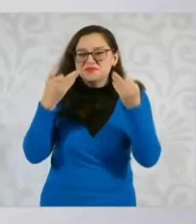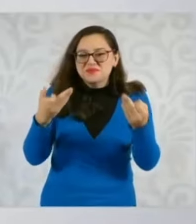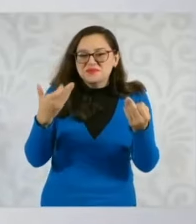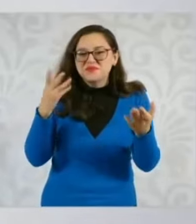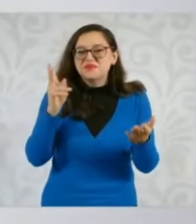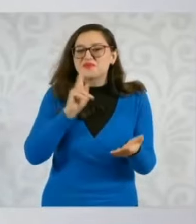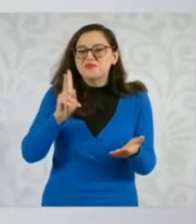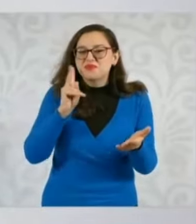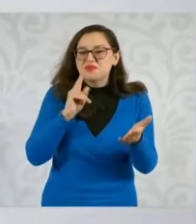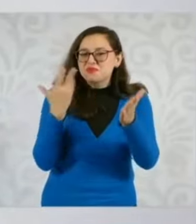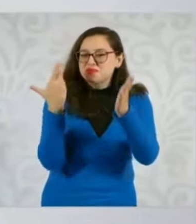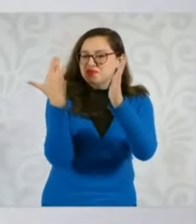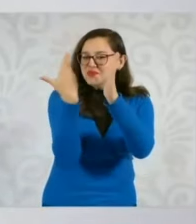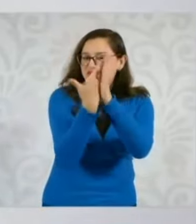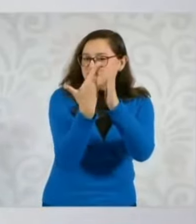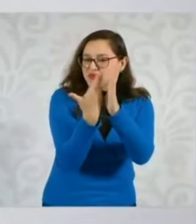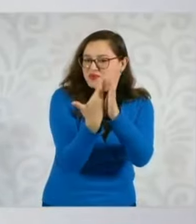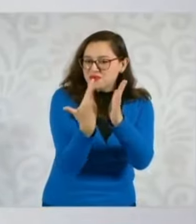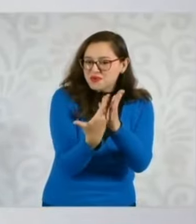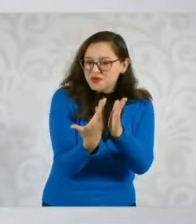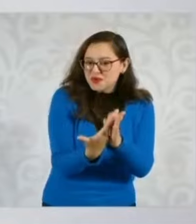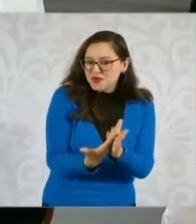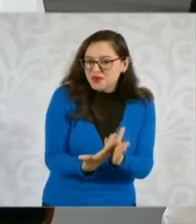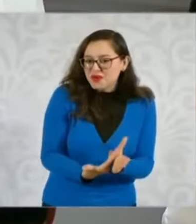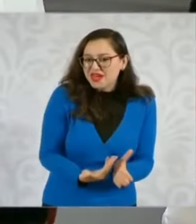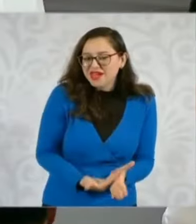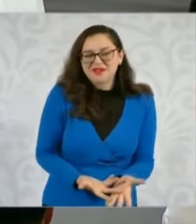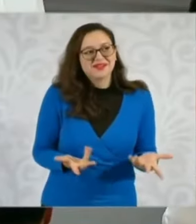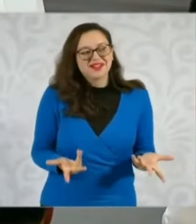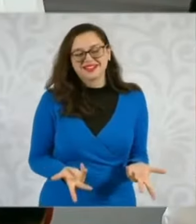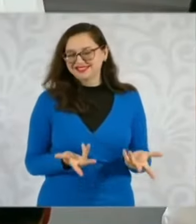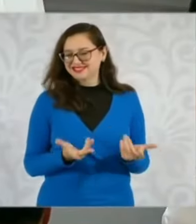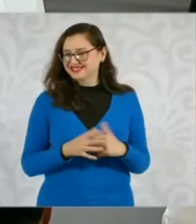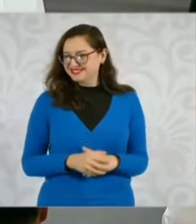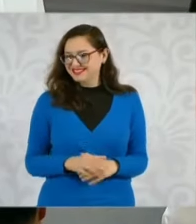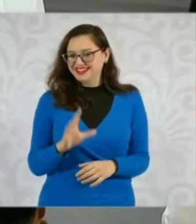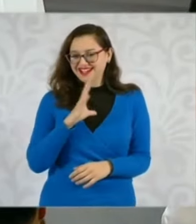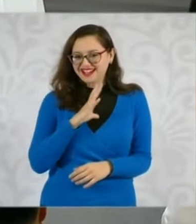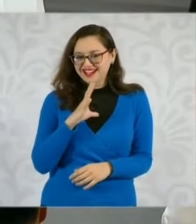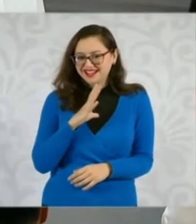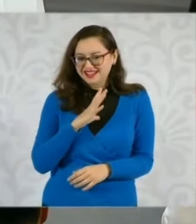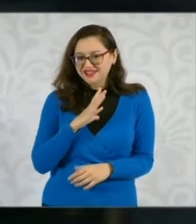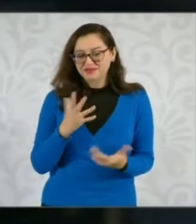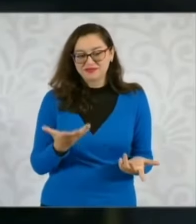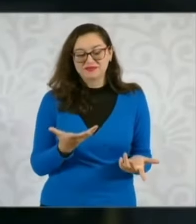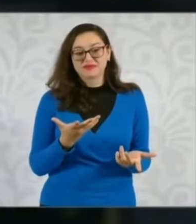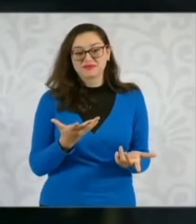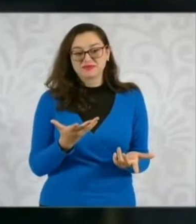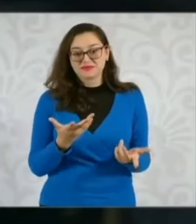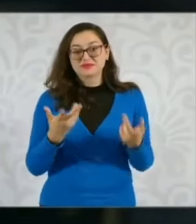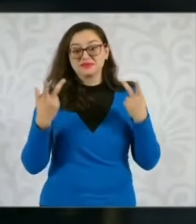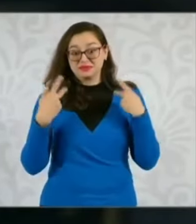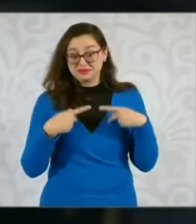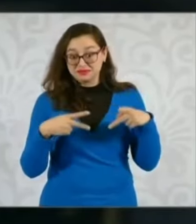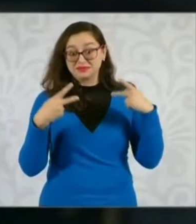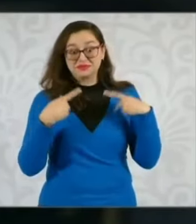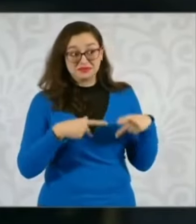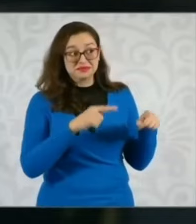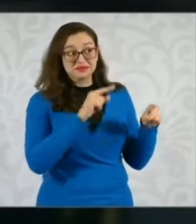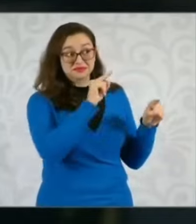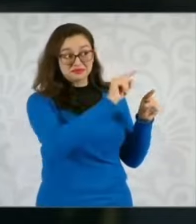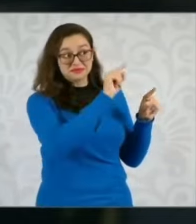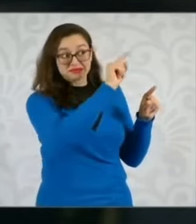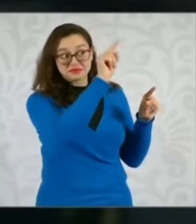una embajadora, incluso hay un general y hay otras personas que le dijeron a Calderón